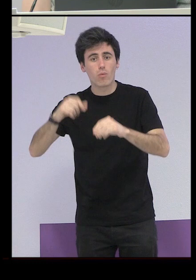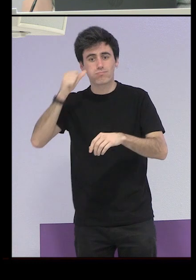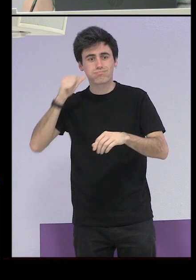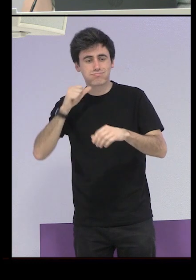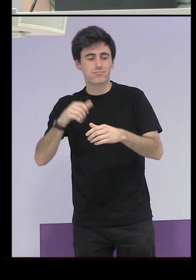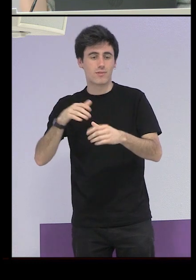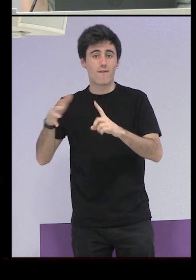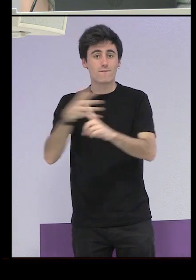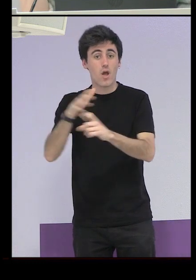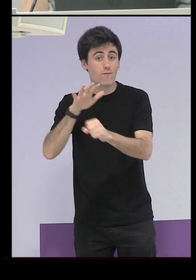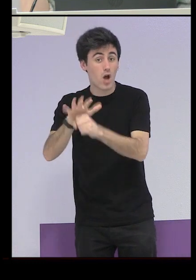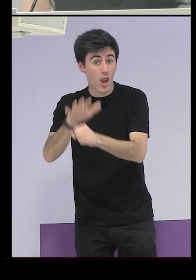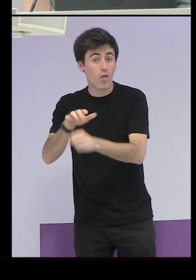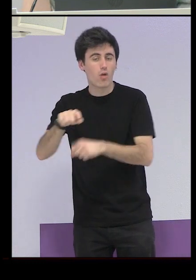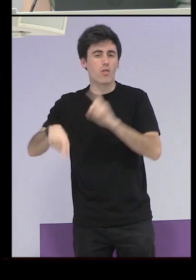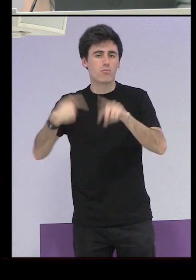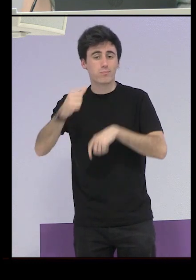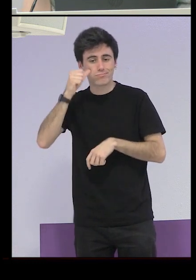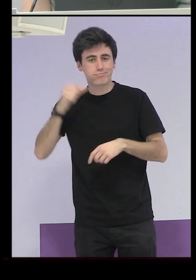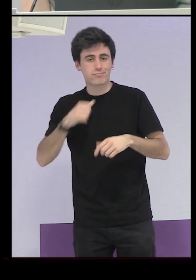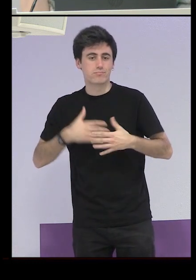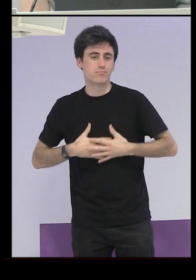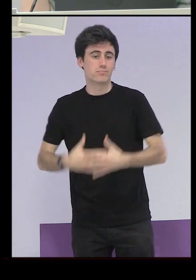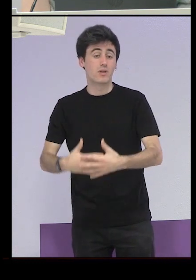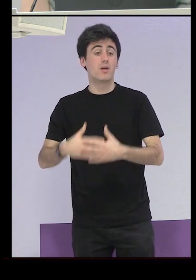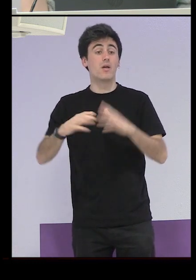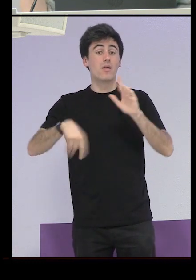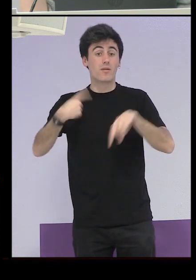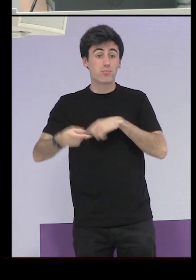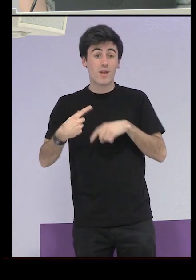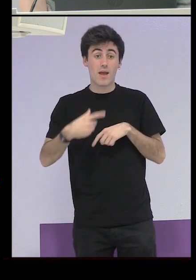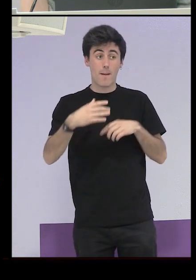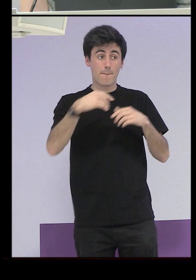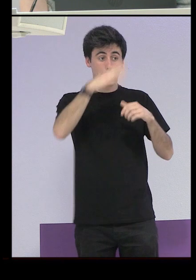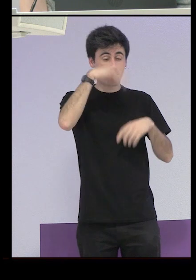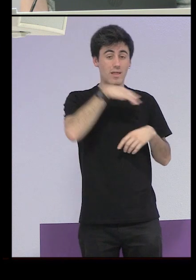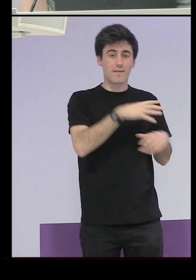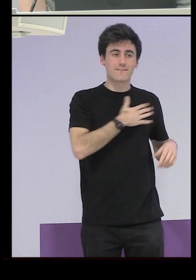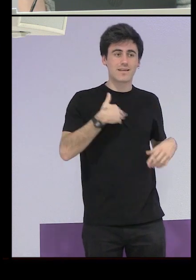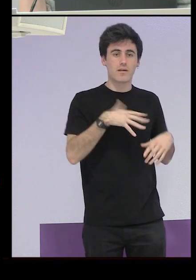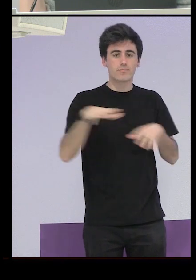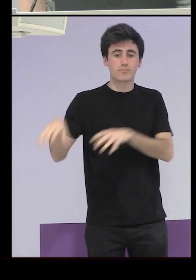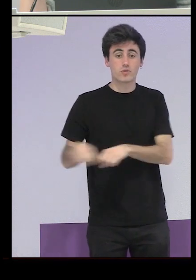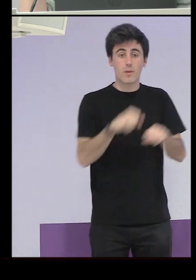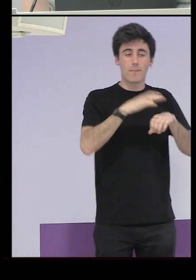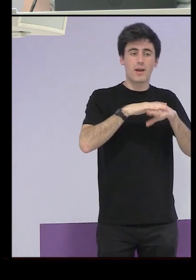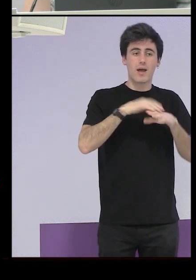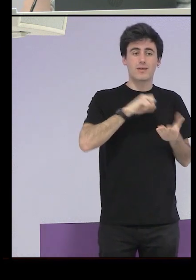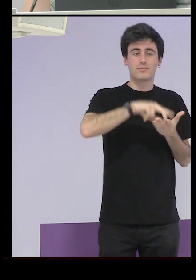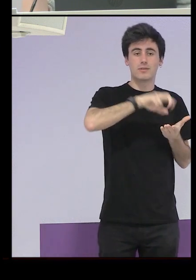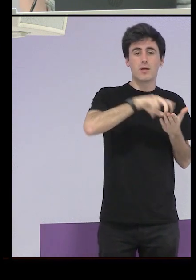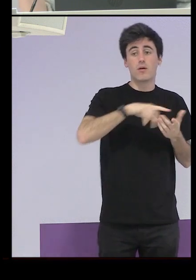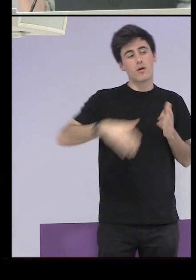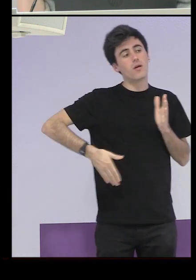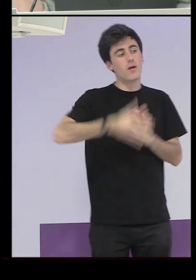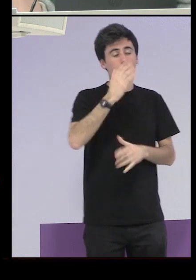nadie por supuesto le pregunta y la dejan seguir saliendo con su padre cuando su padre la quiere ir a buscar los fines de semana para pasar unas horas por allí la dejaban salir con